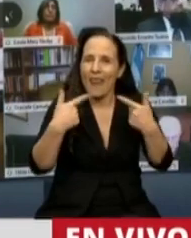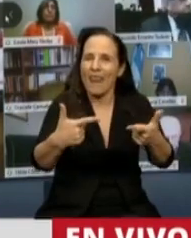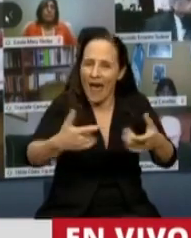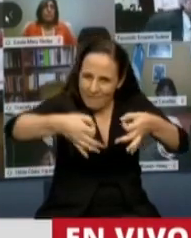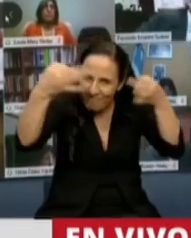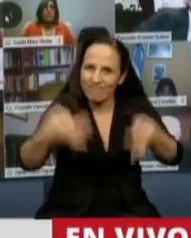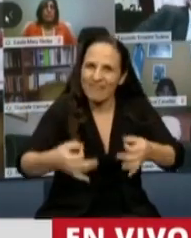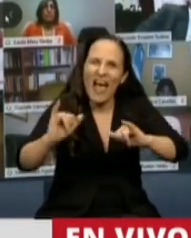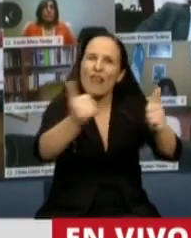con sentido a los adolescentes.